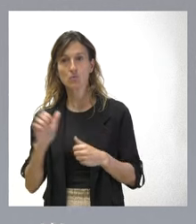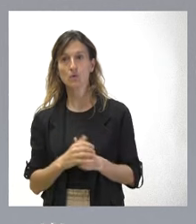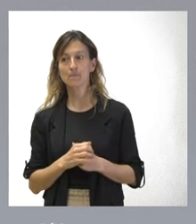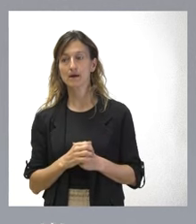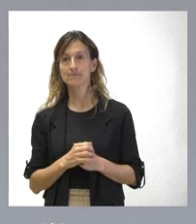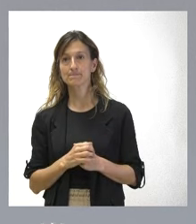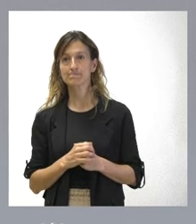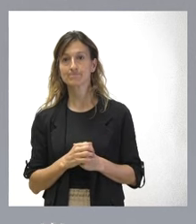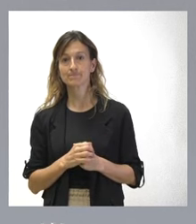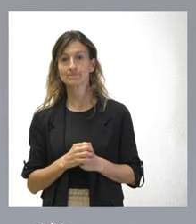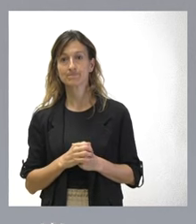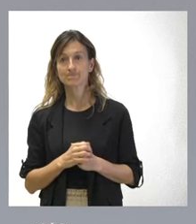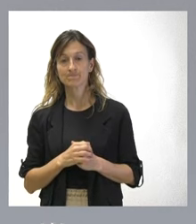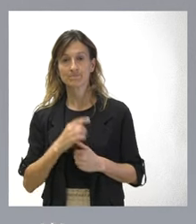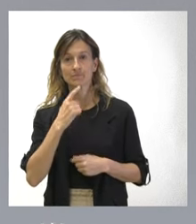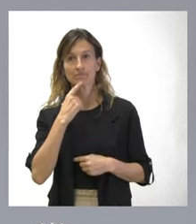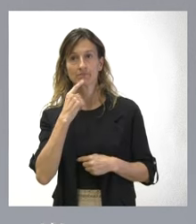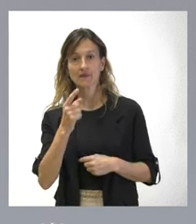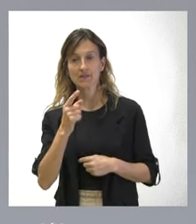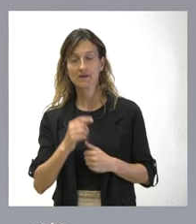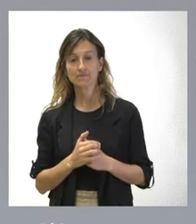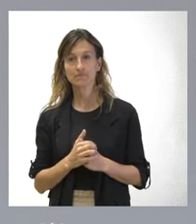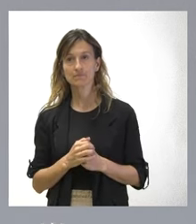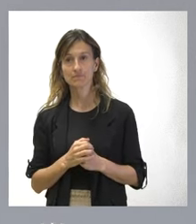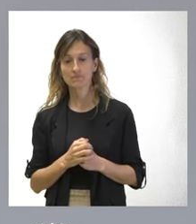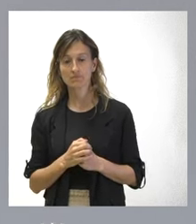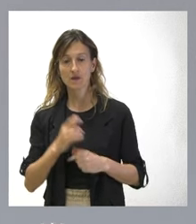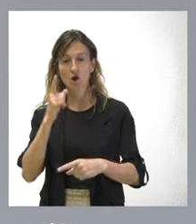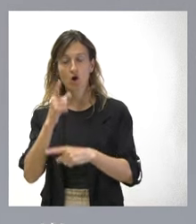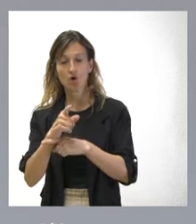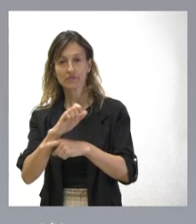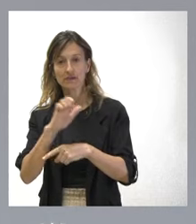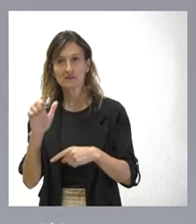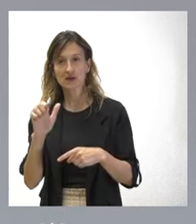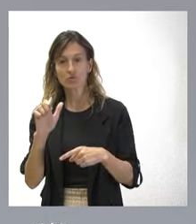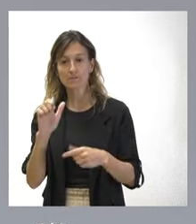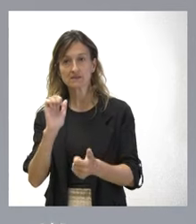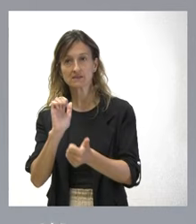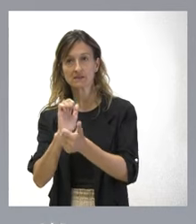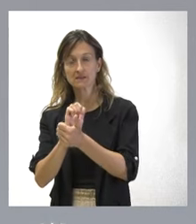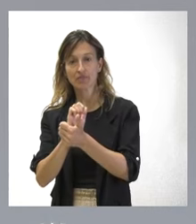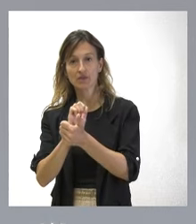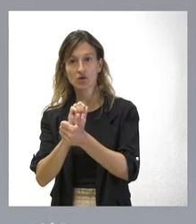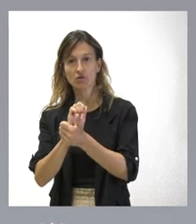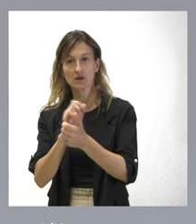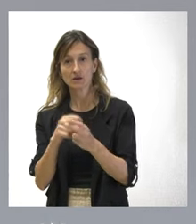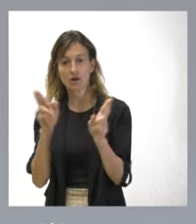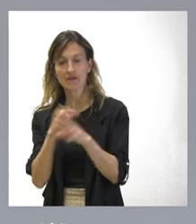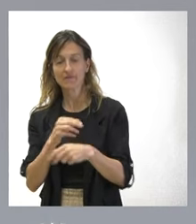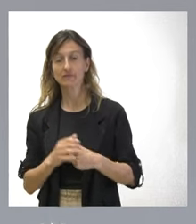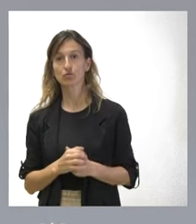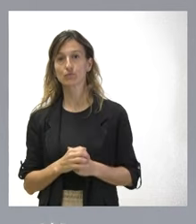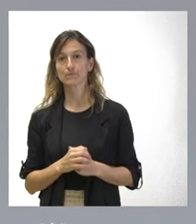Y en deja sin efecto las órdenes europeas de detención. La orden europea de